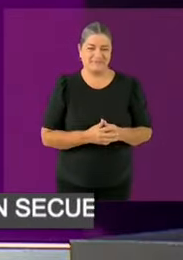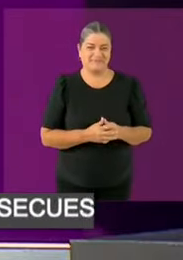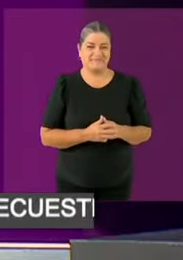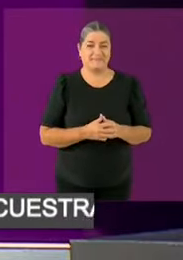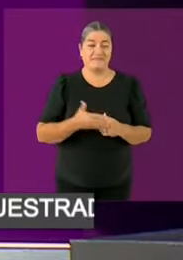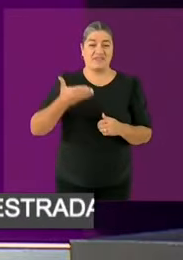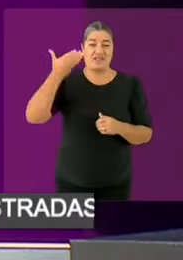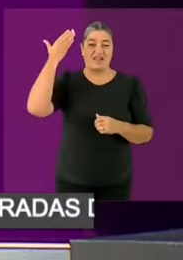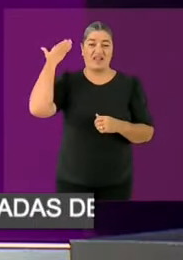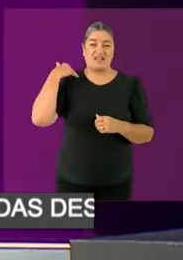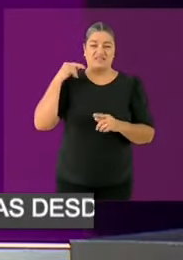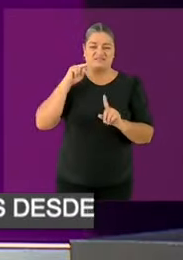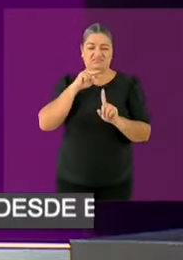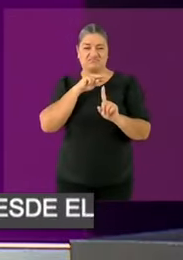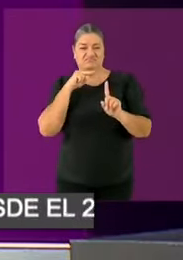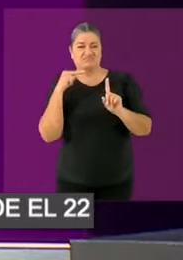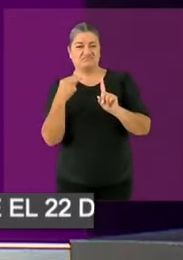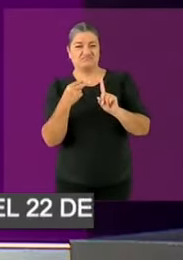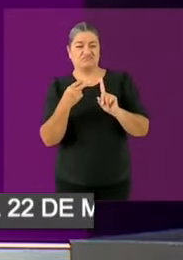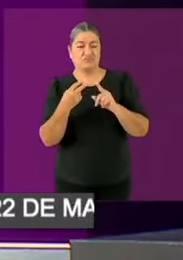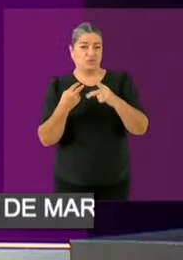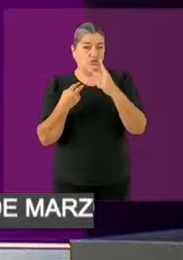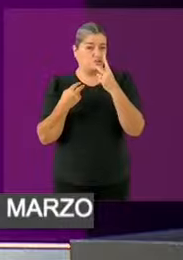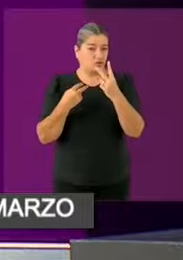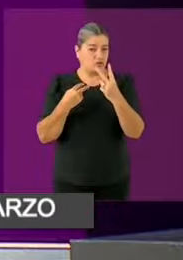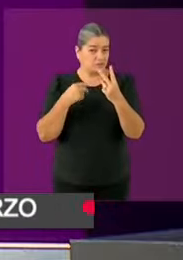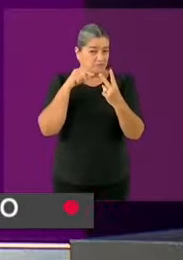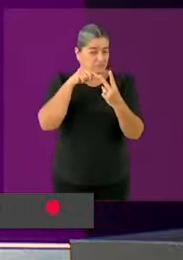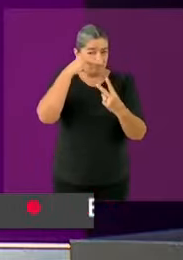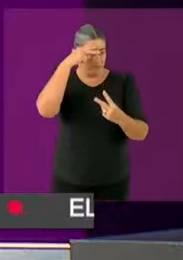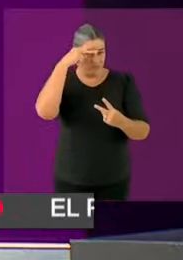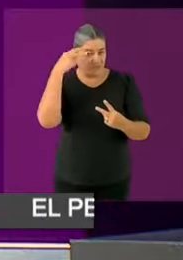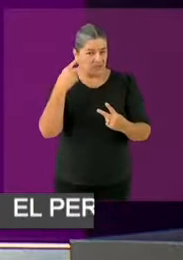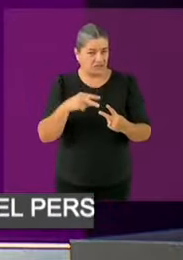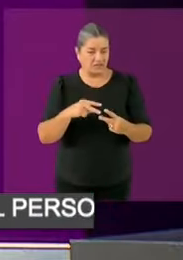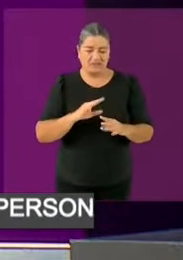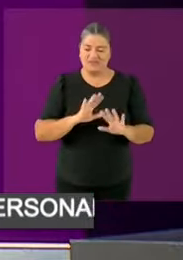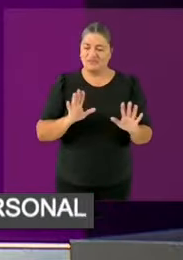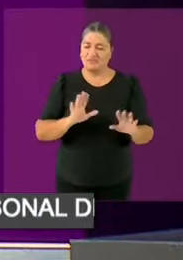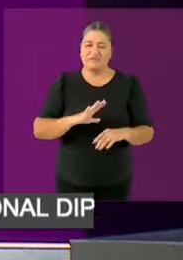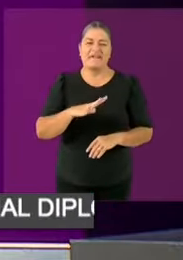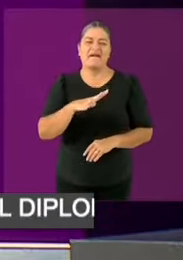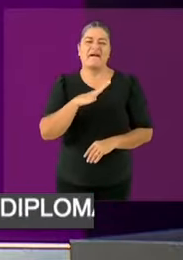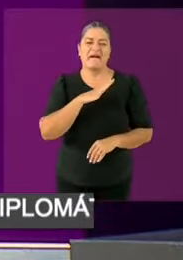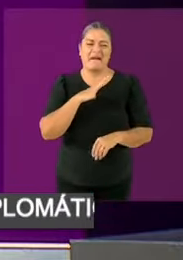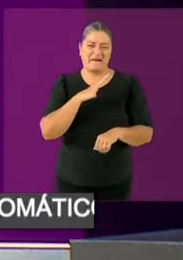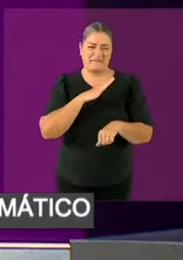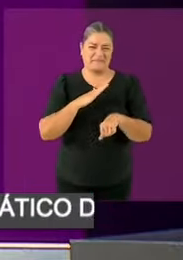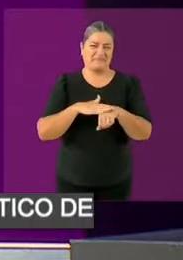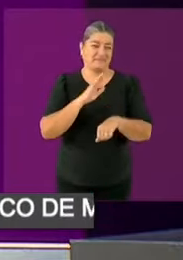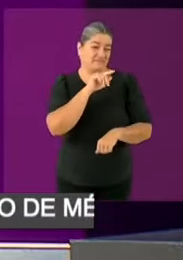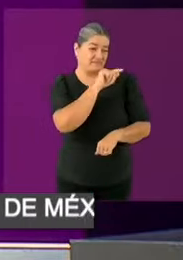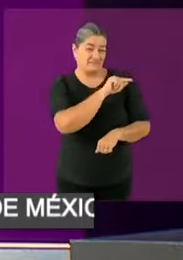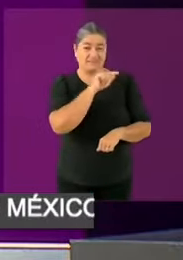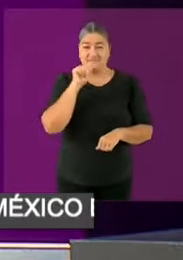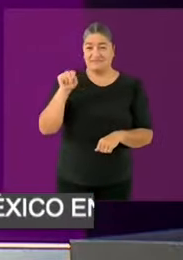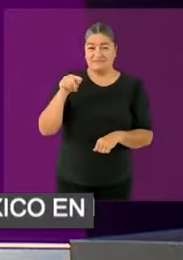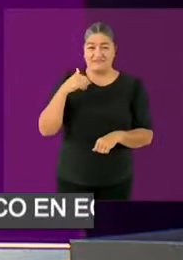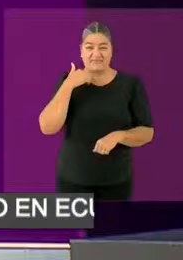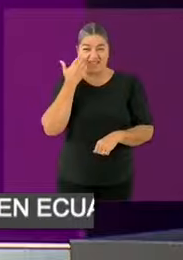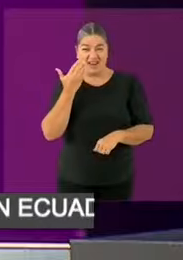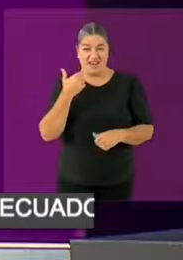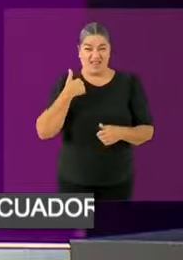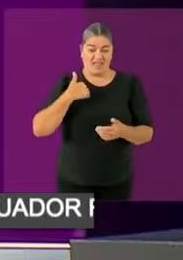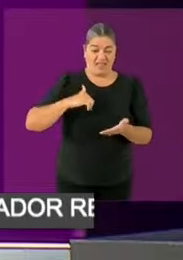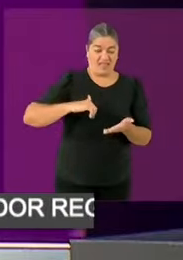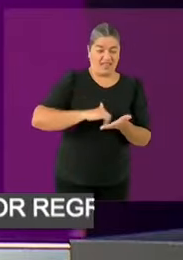coaliciones de la vieja política hicieron todo para lograr que no estuviéramos aquí, vamos a estar en la boleta. Y México va a ser mucho mejor que lo